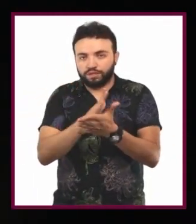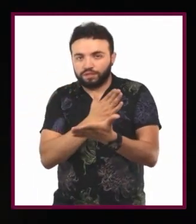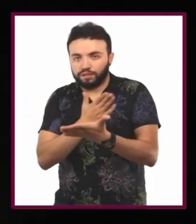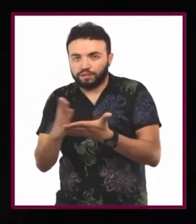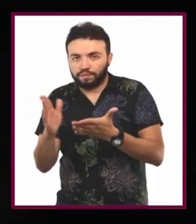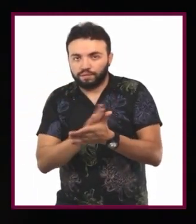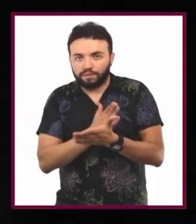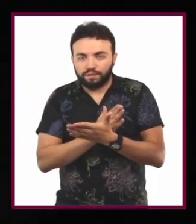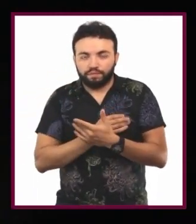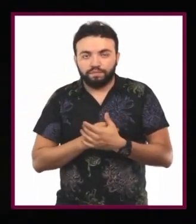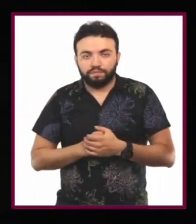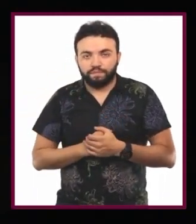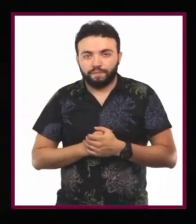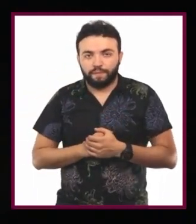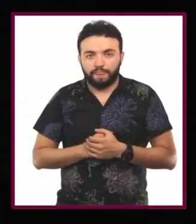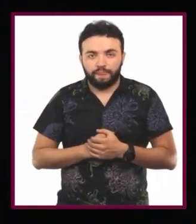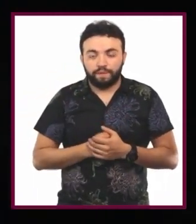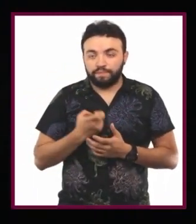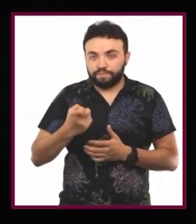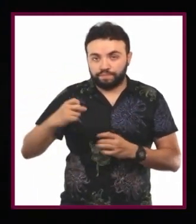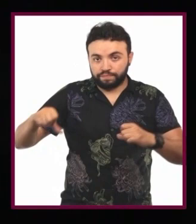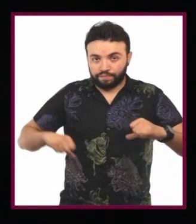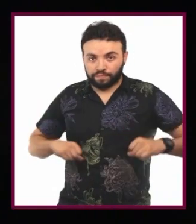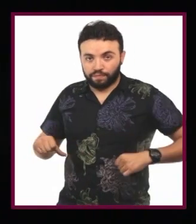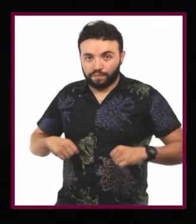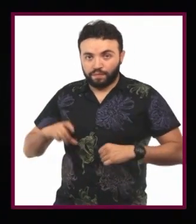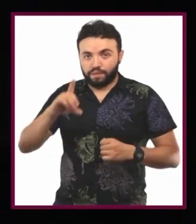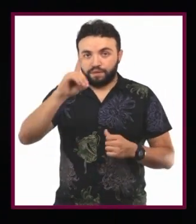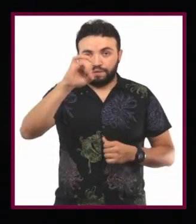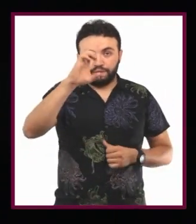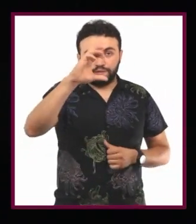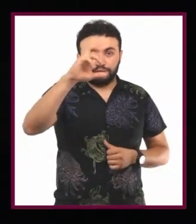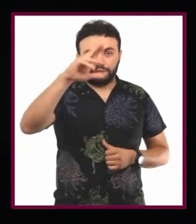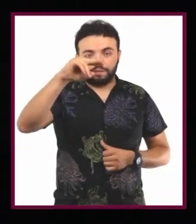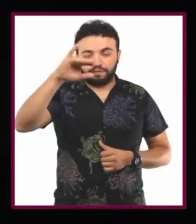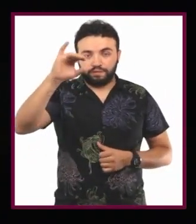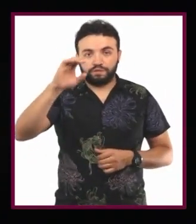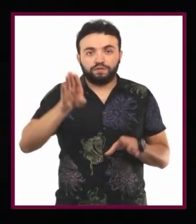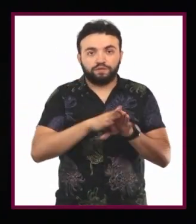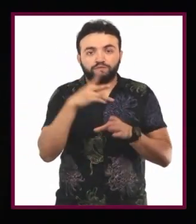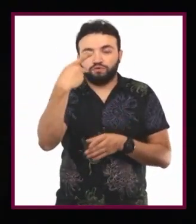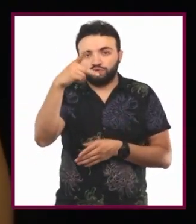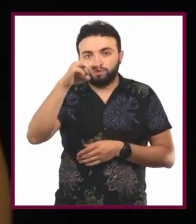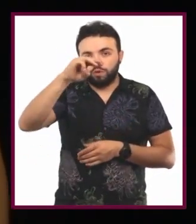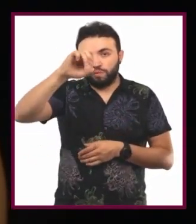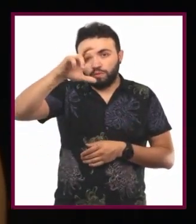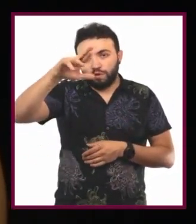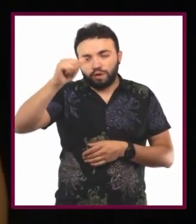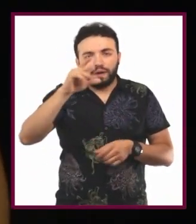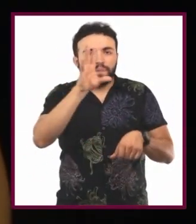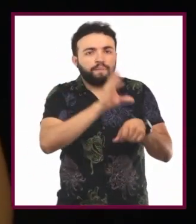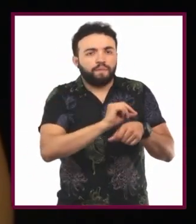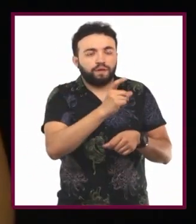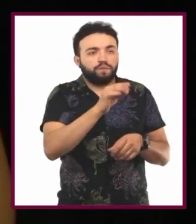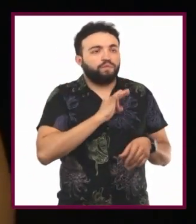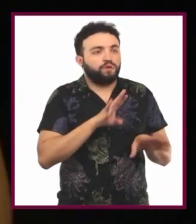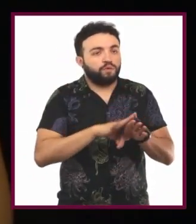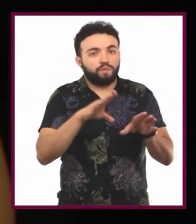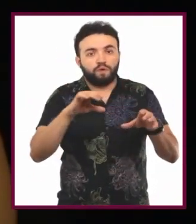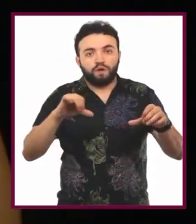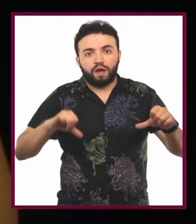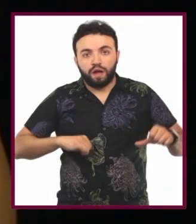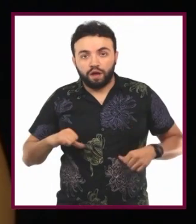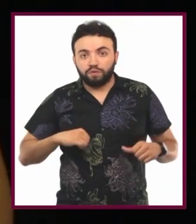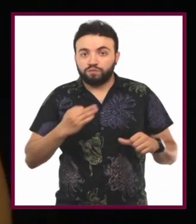separar. El acto de discernir es una virtud ligada a un juicio moral que permite al individuo valorizar si una acción es buena